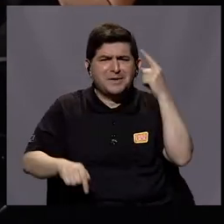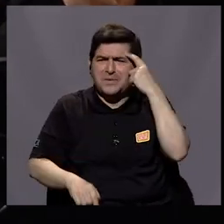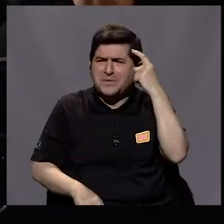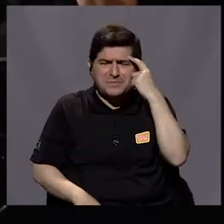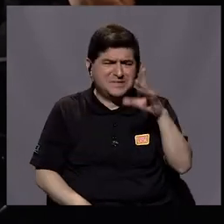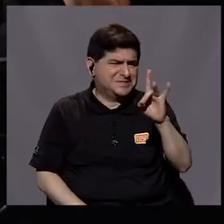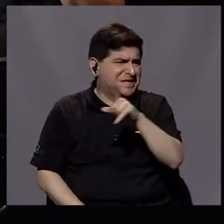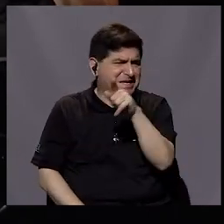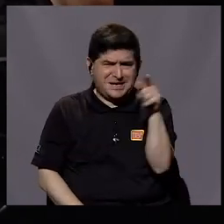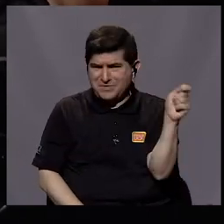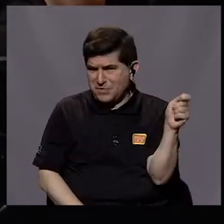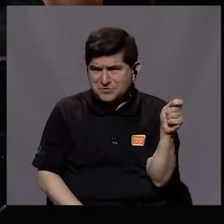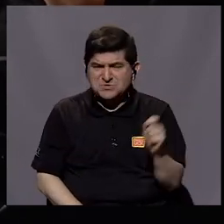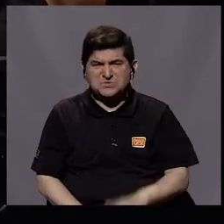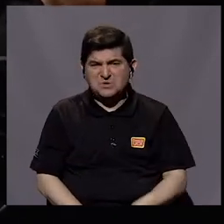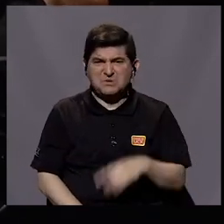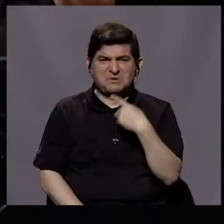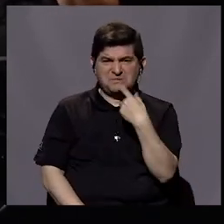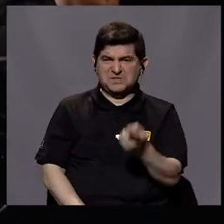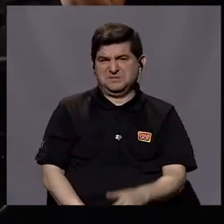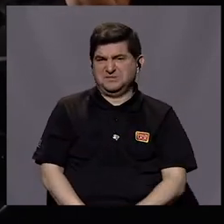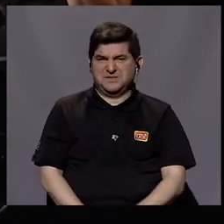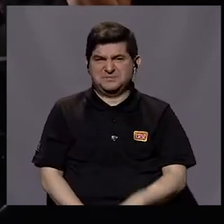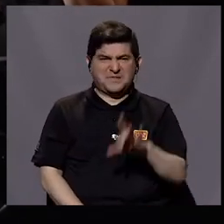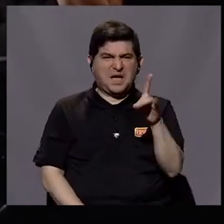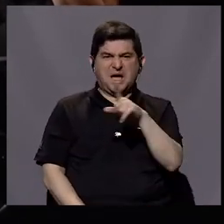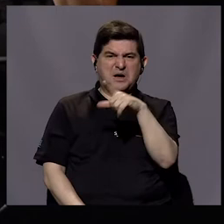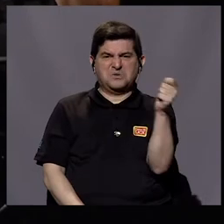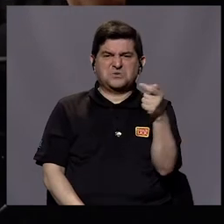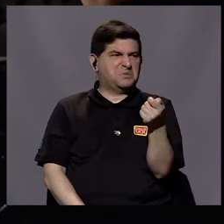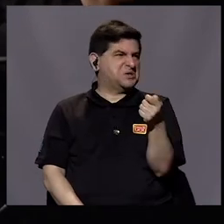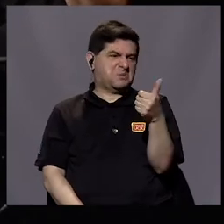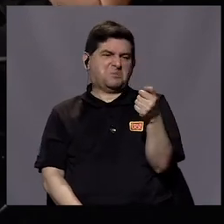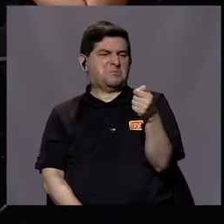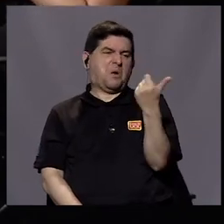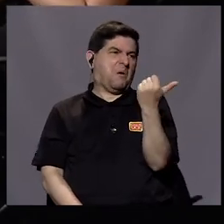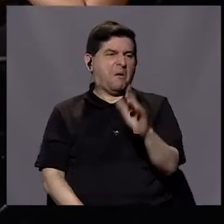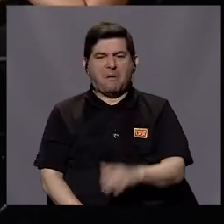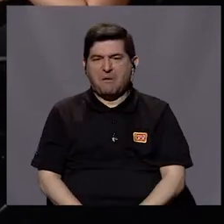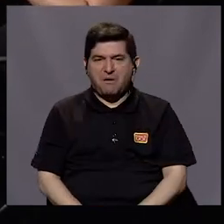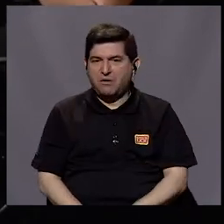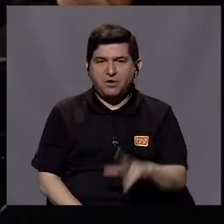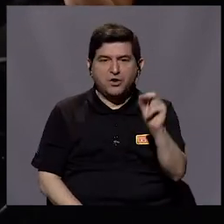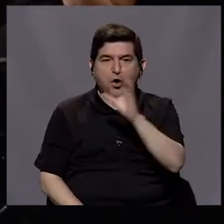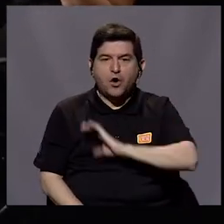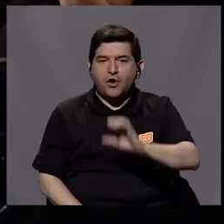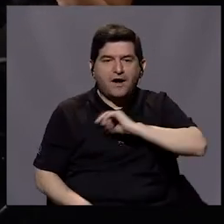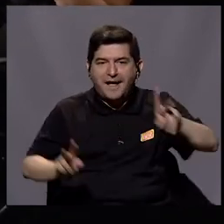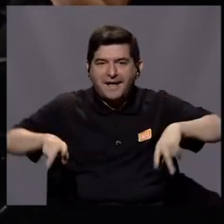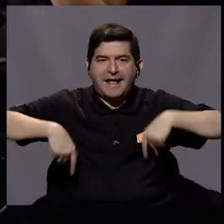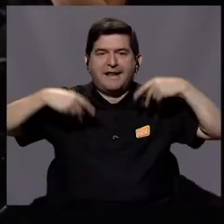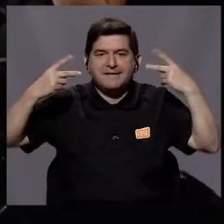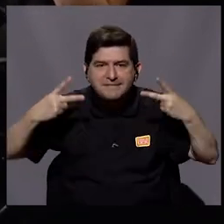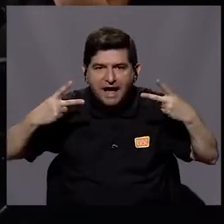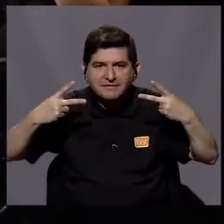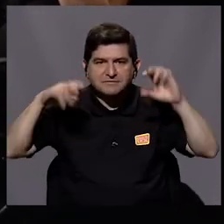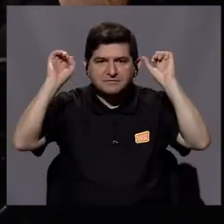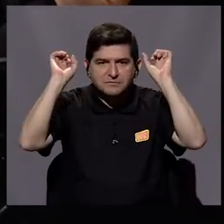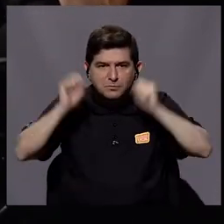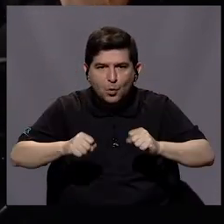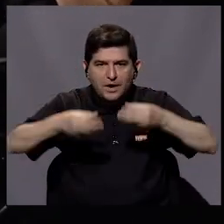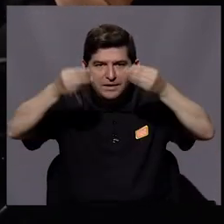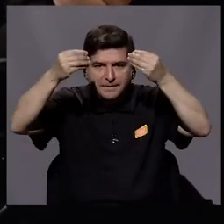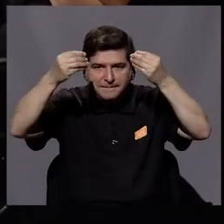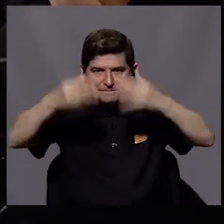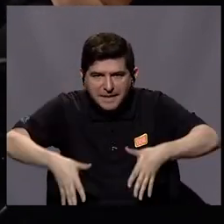Pero no pensemos en los ocho meses, porque cualquiera dirá, ocho meses es poquito. Es la calidad de vida que